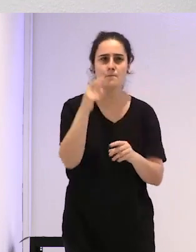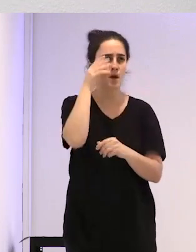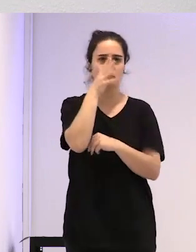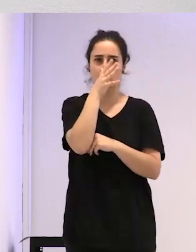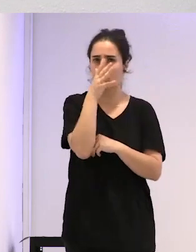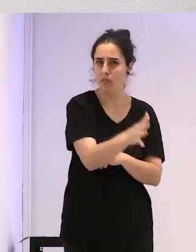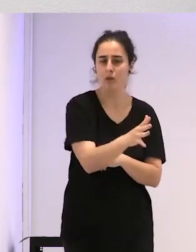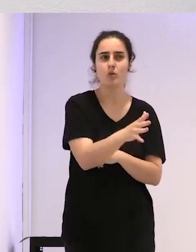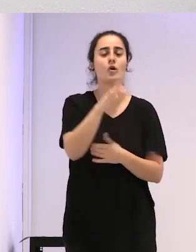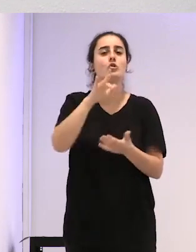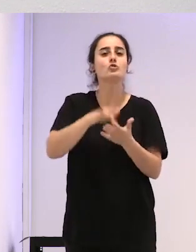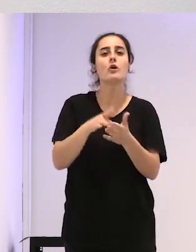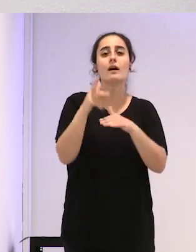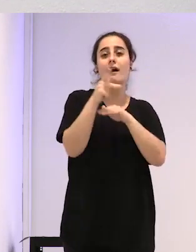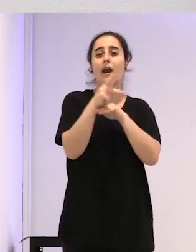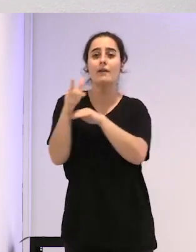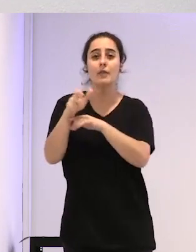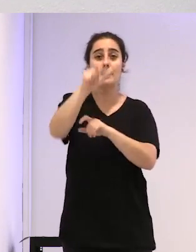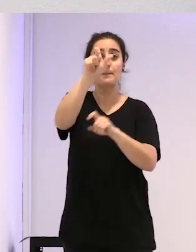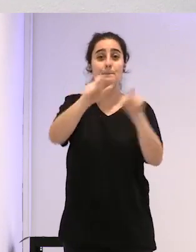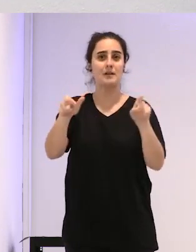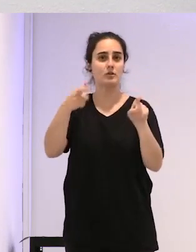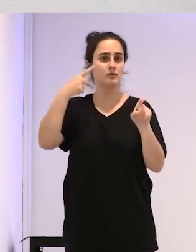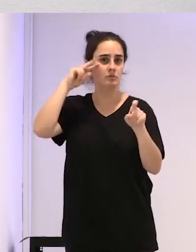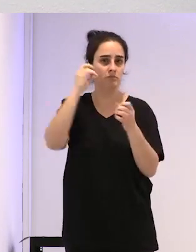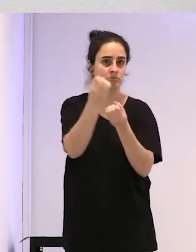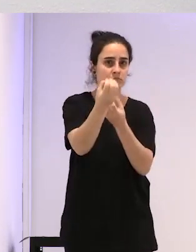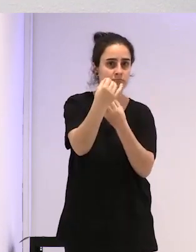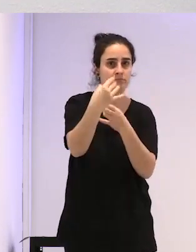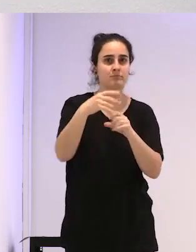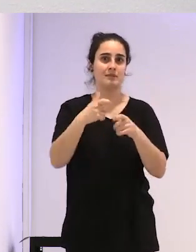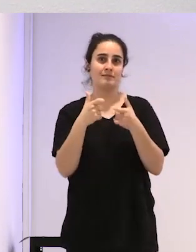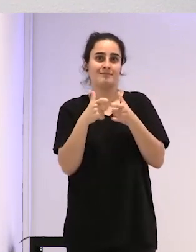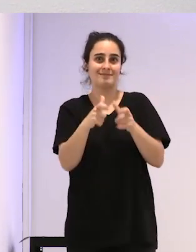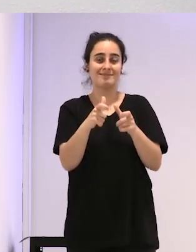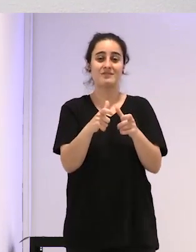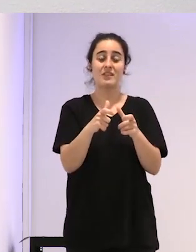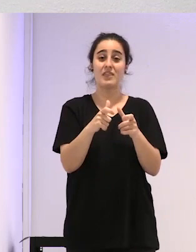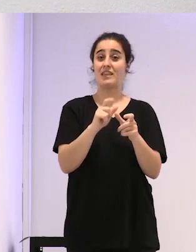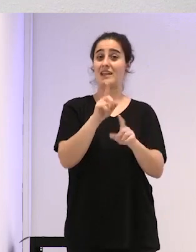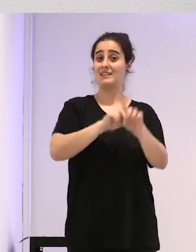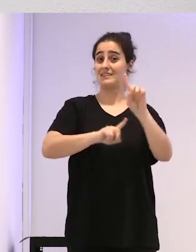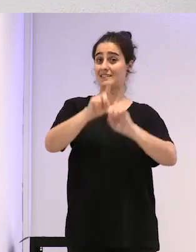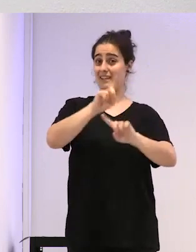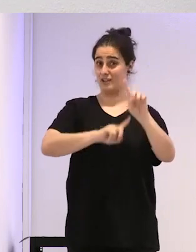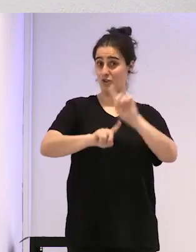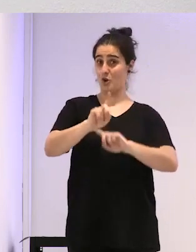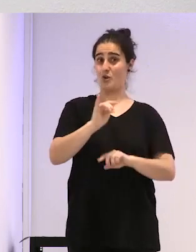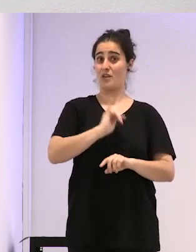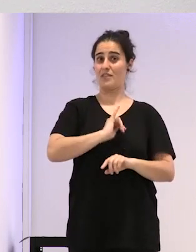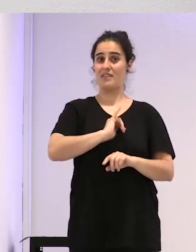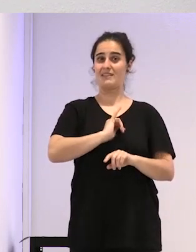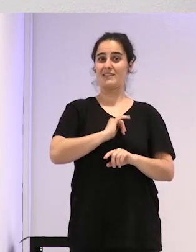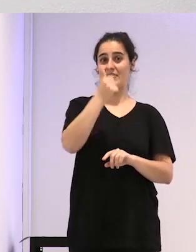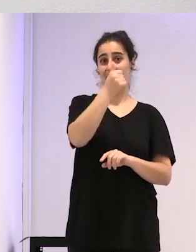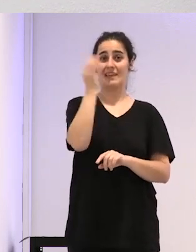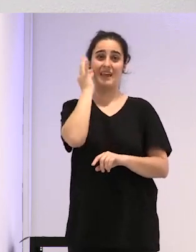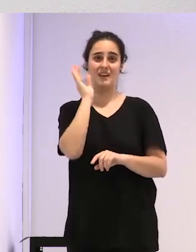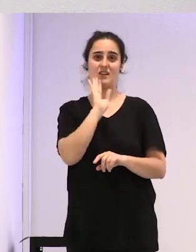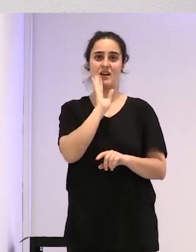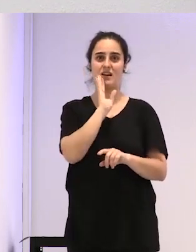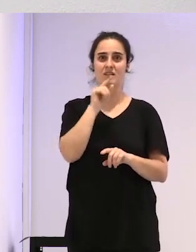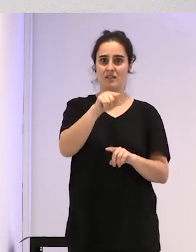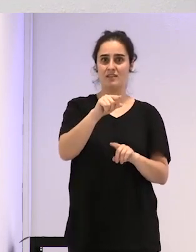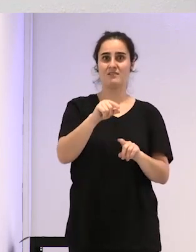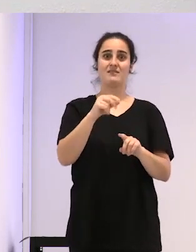hicieron grabaciones de testimonios de personas atendidas en nómina de trastornos de identidad general en el clínico, y todo